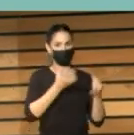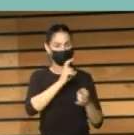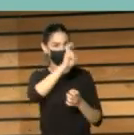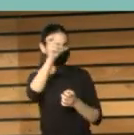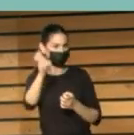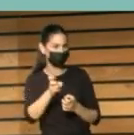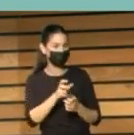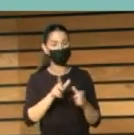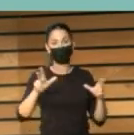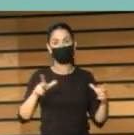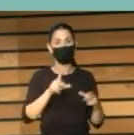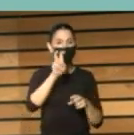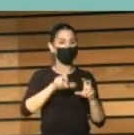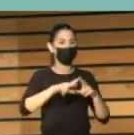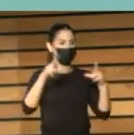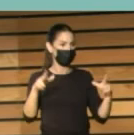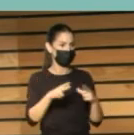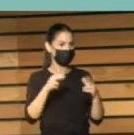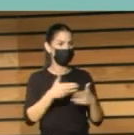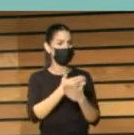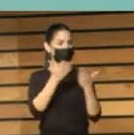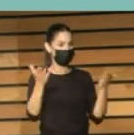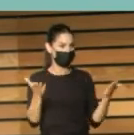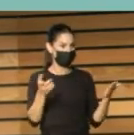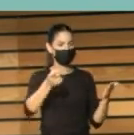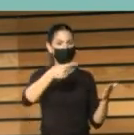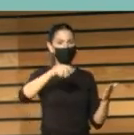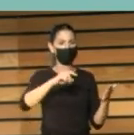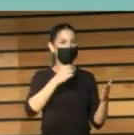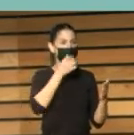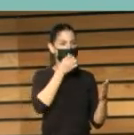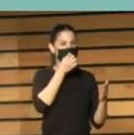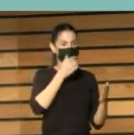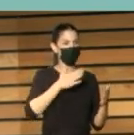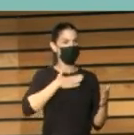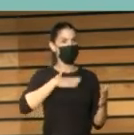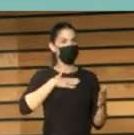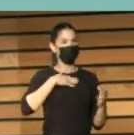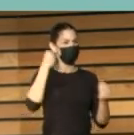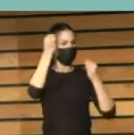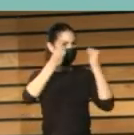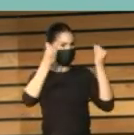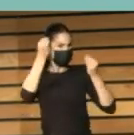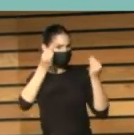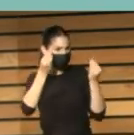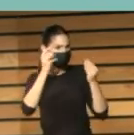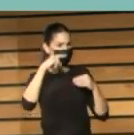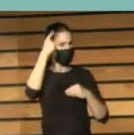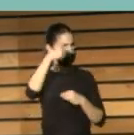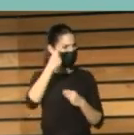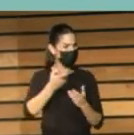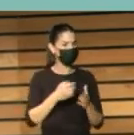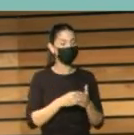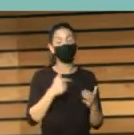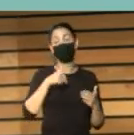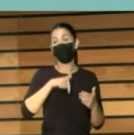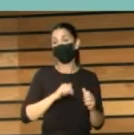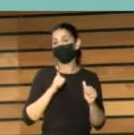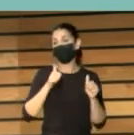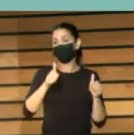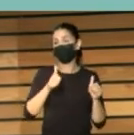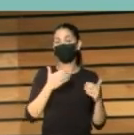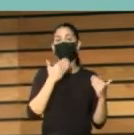crítica con capacidad de pensamiento. Por tanto, quiero empezar agradeciendo a los